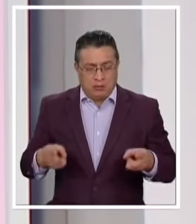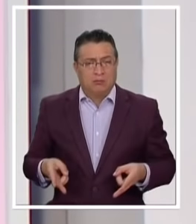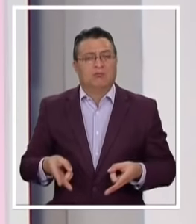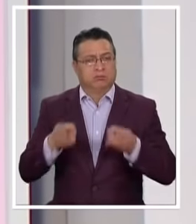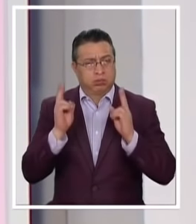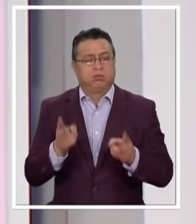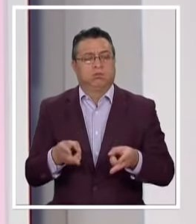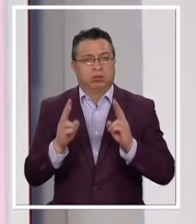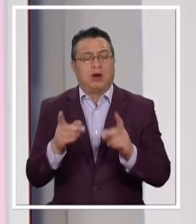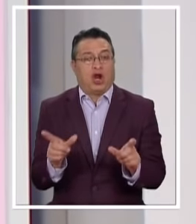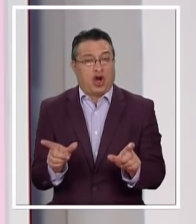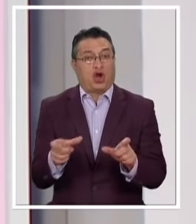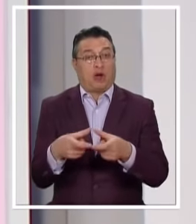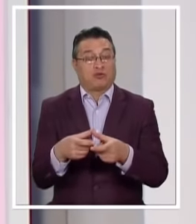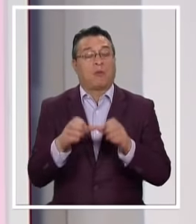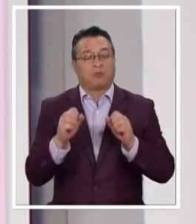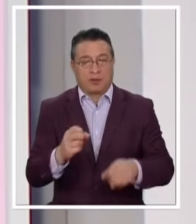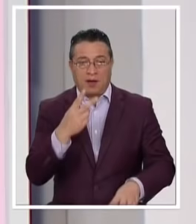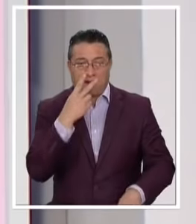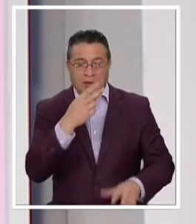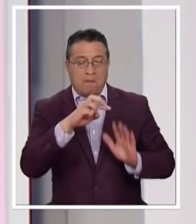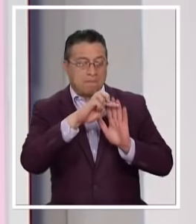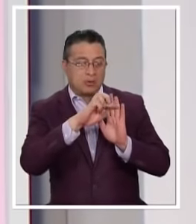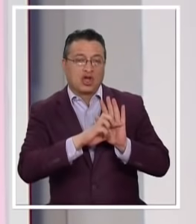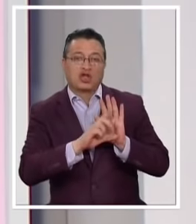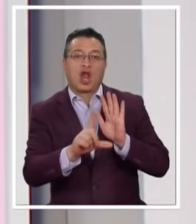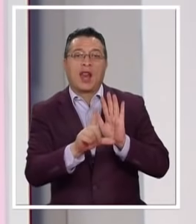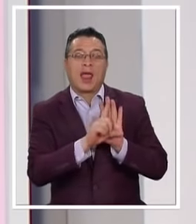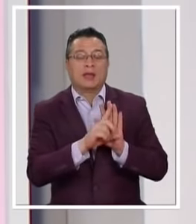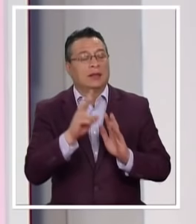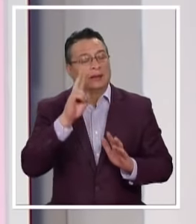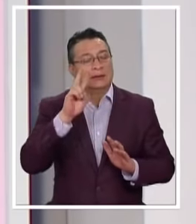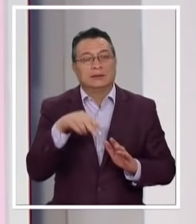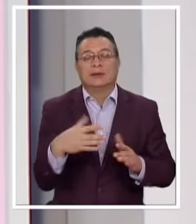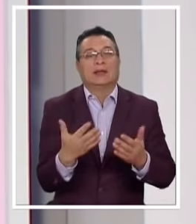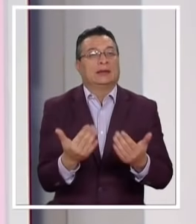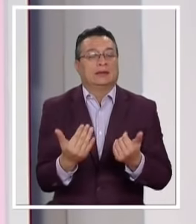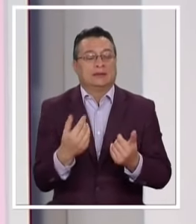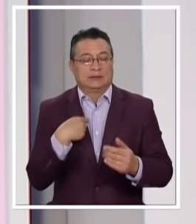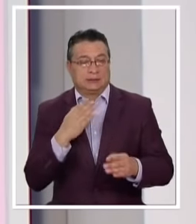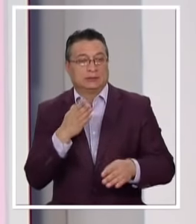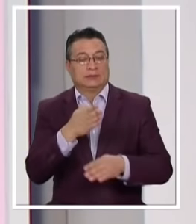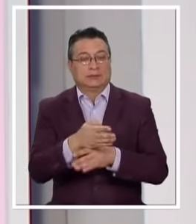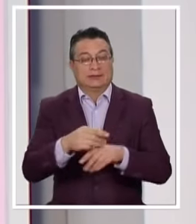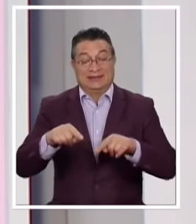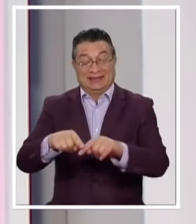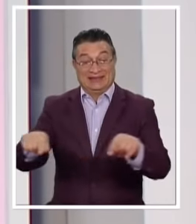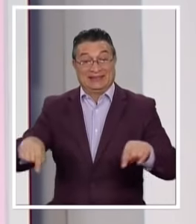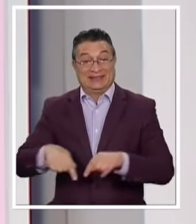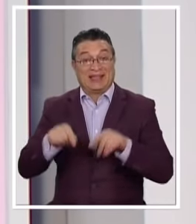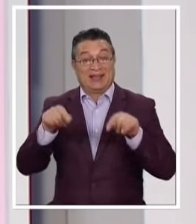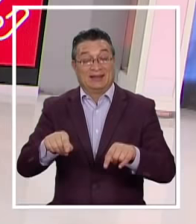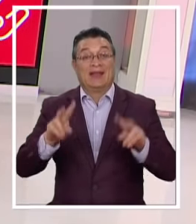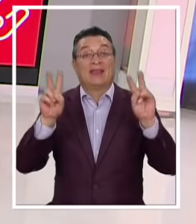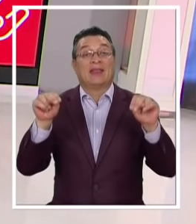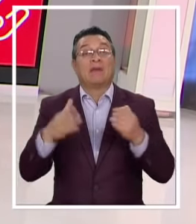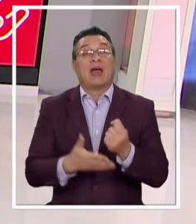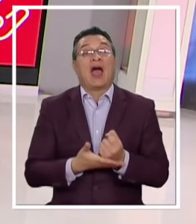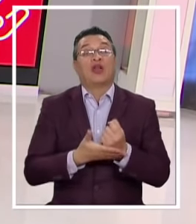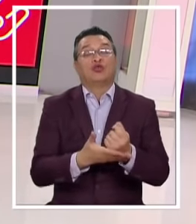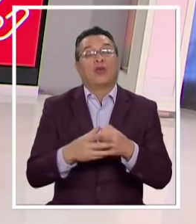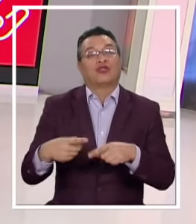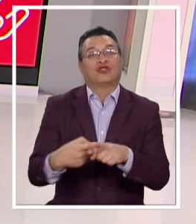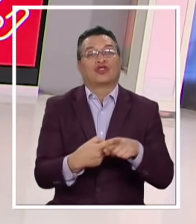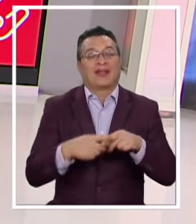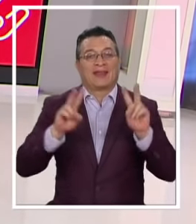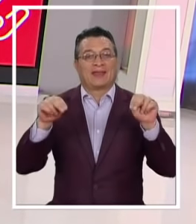que las comisiones puedan ver los proyectos de ley Sin necesidad que se dé cuenta en la sala Cuando se trata de materias de ayudas sociales